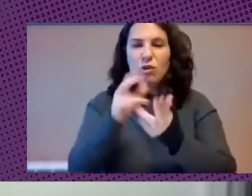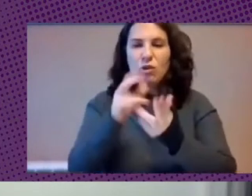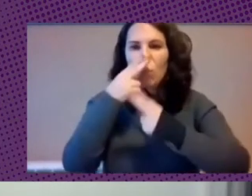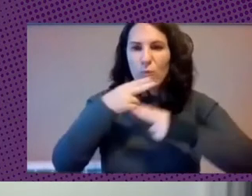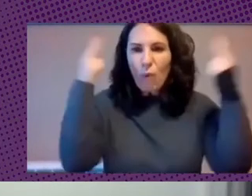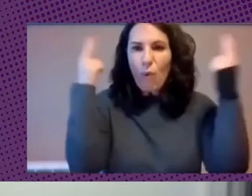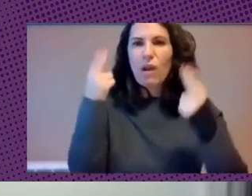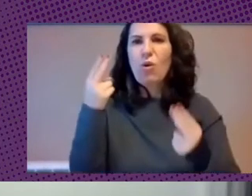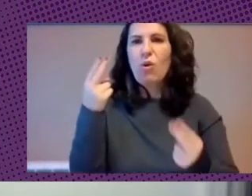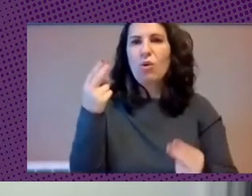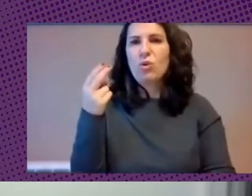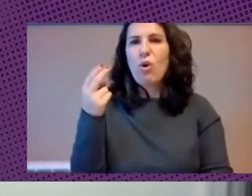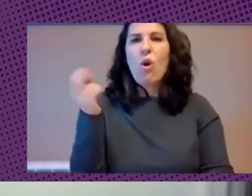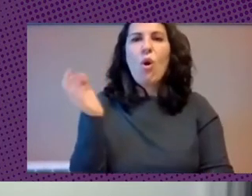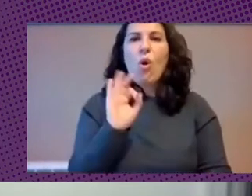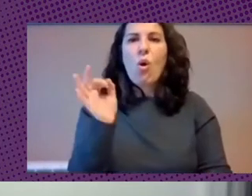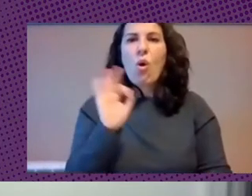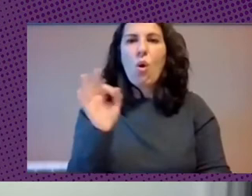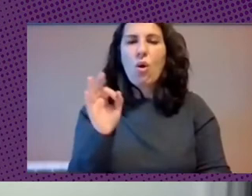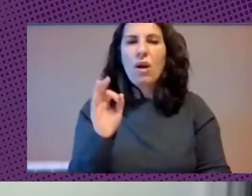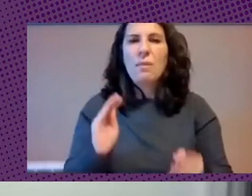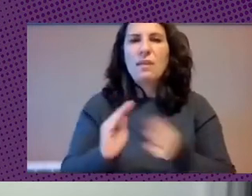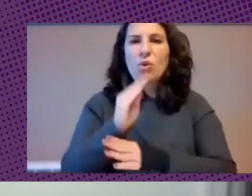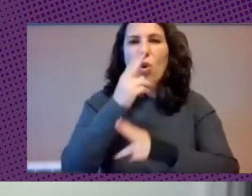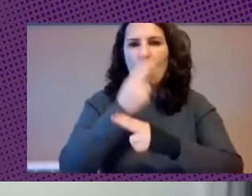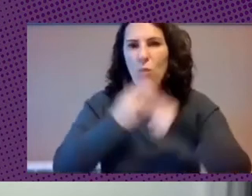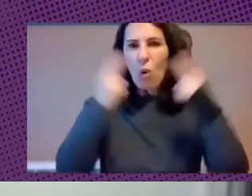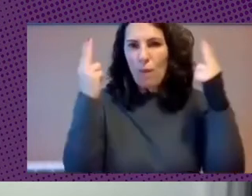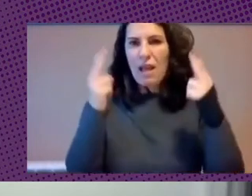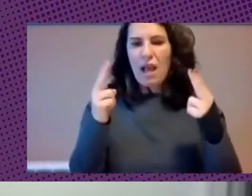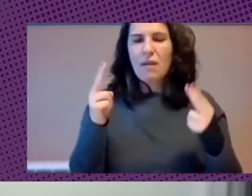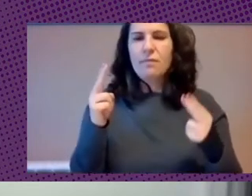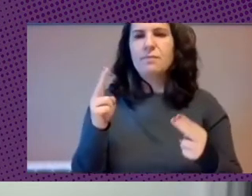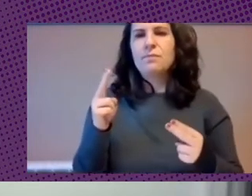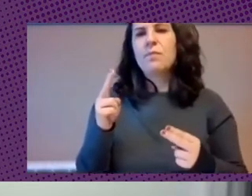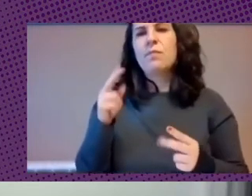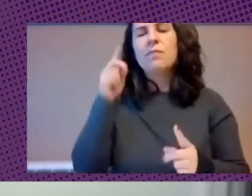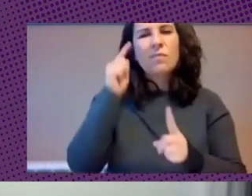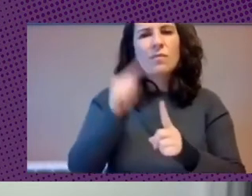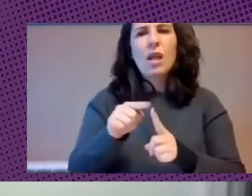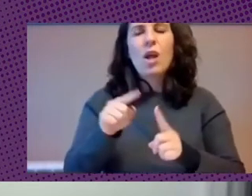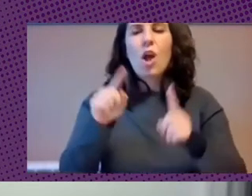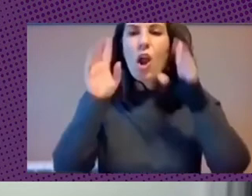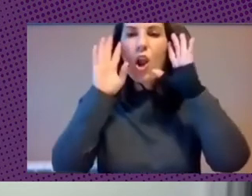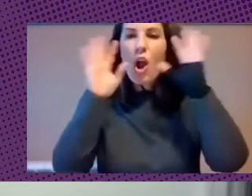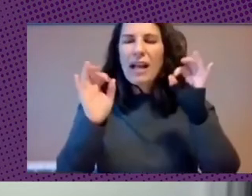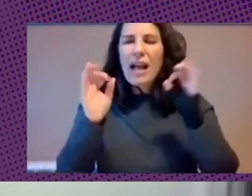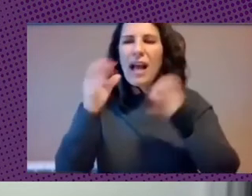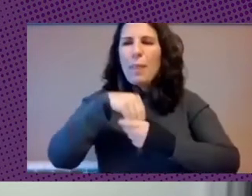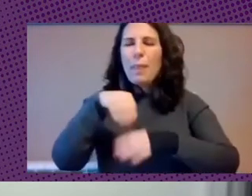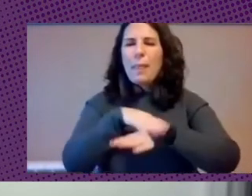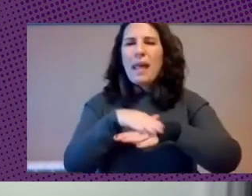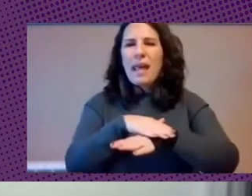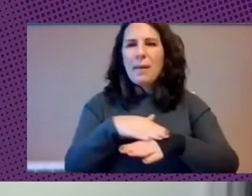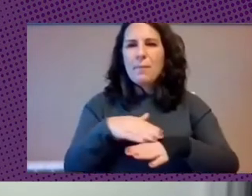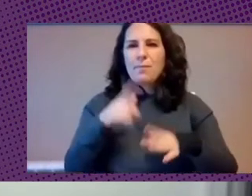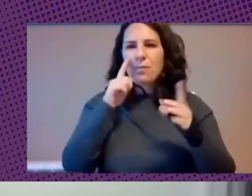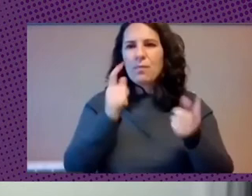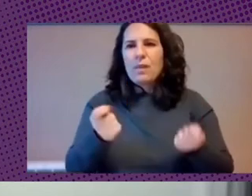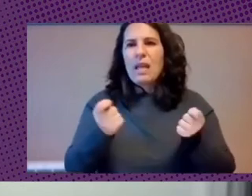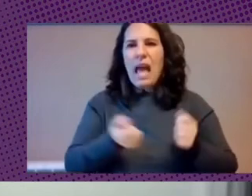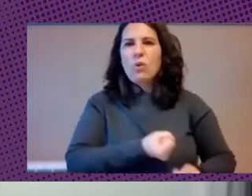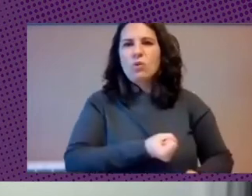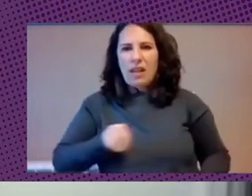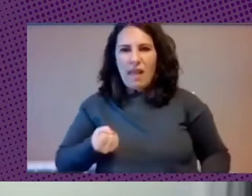la inversión pública bajo una lógica de austeridad, Porque el punto de